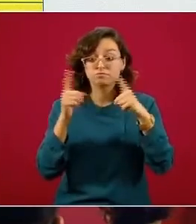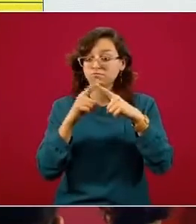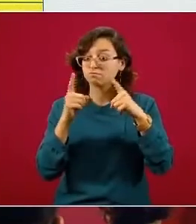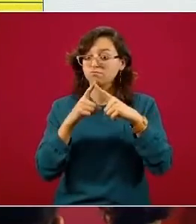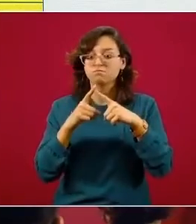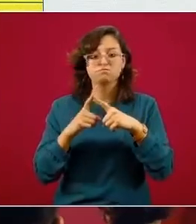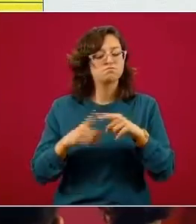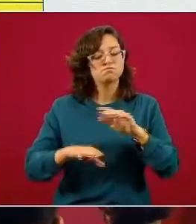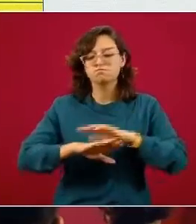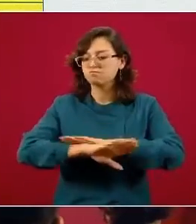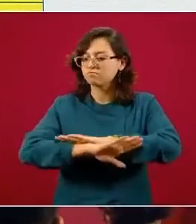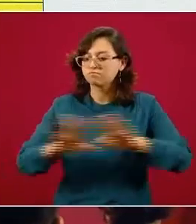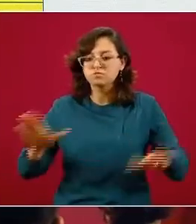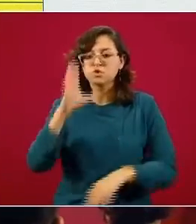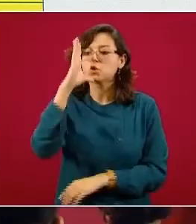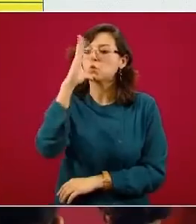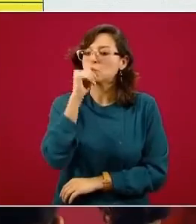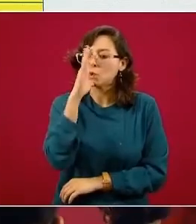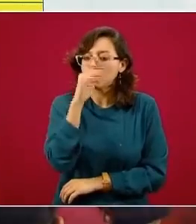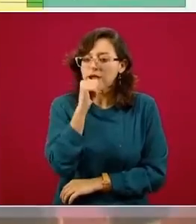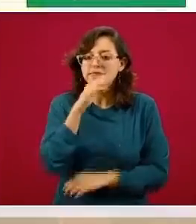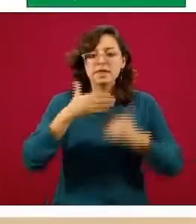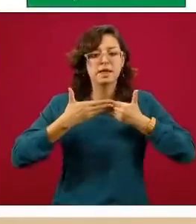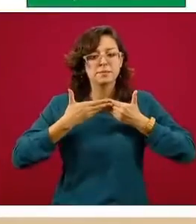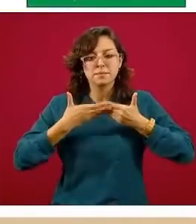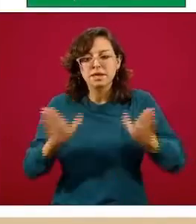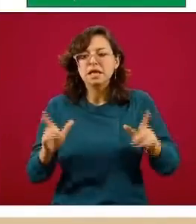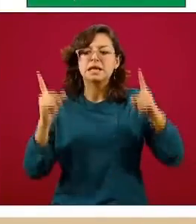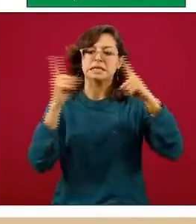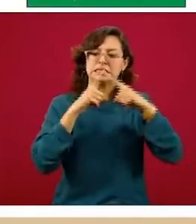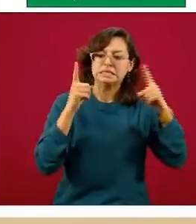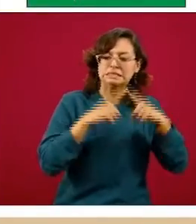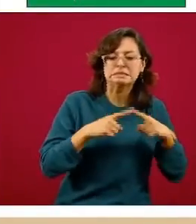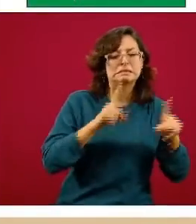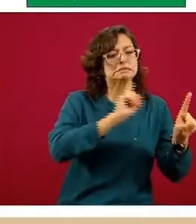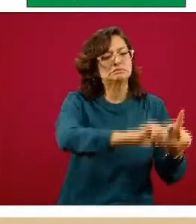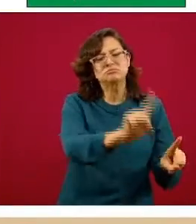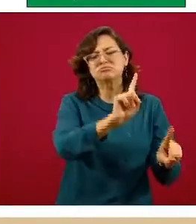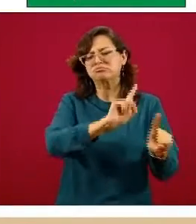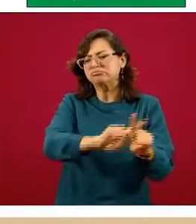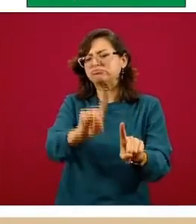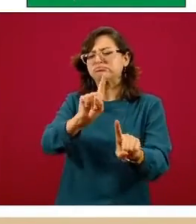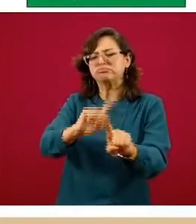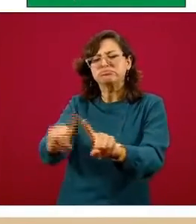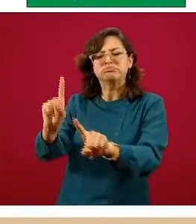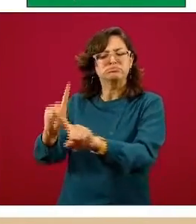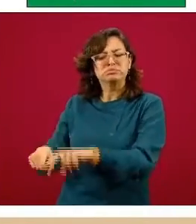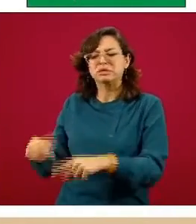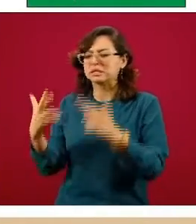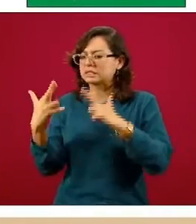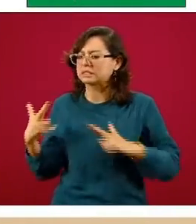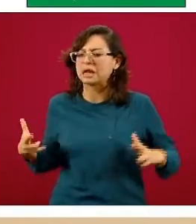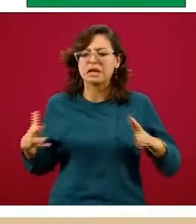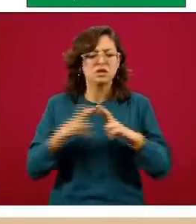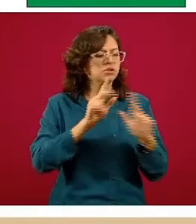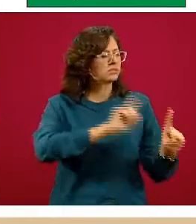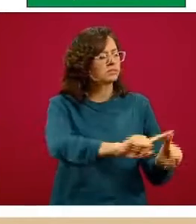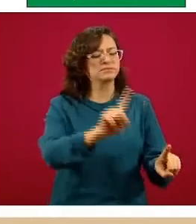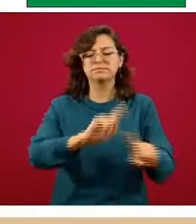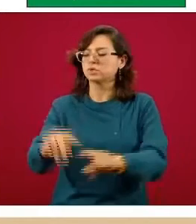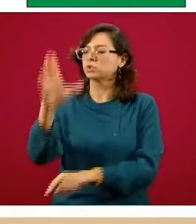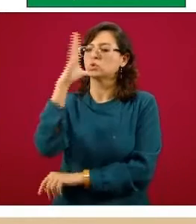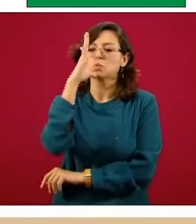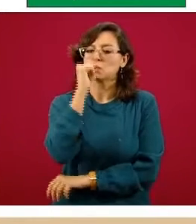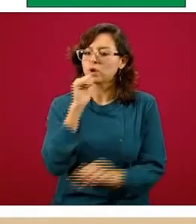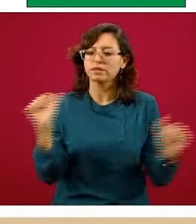suspendidas iglesias sinagogas mezquitas templos cualquier variante de culto religioso